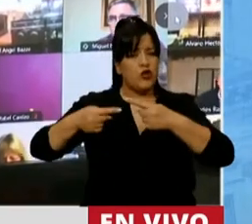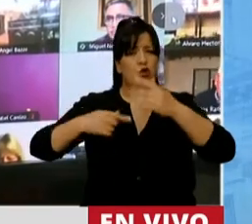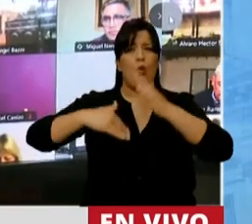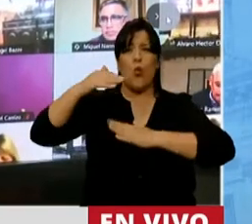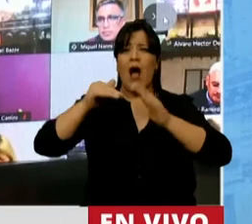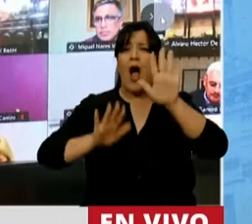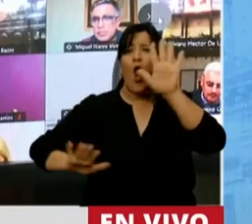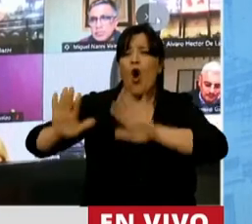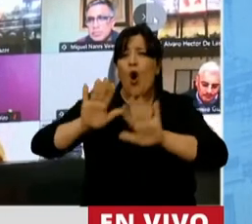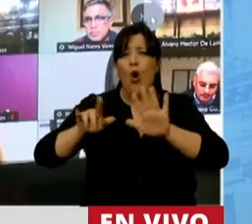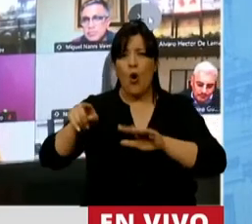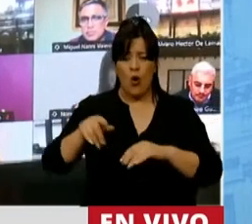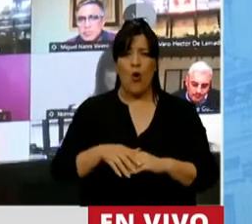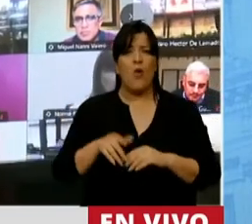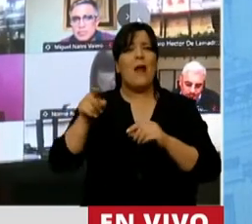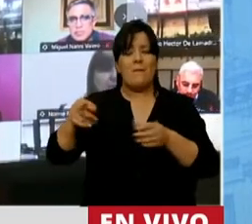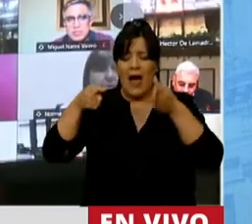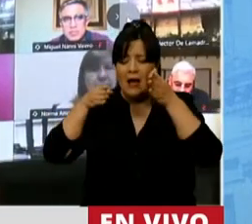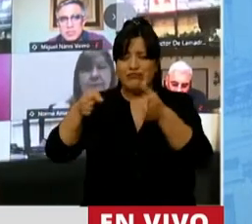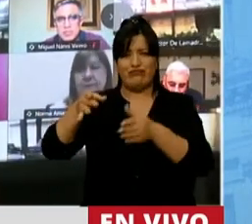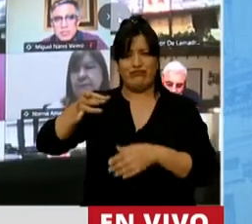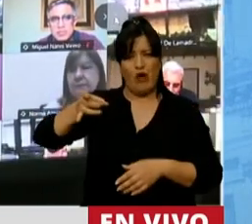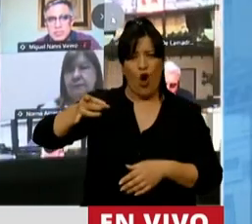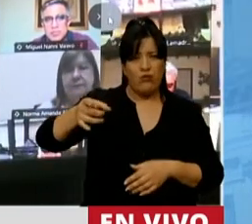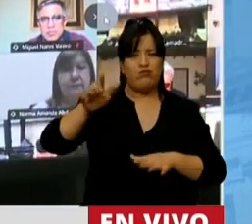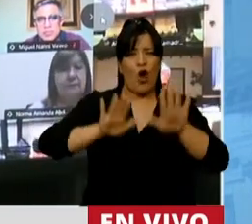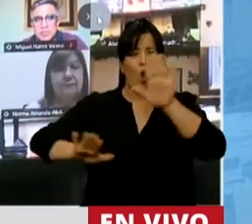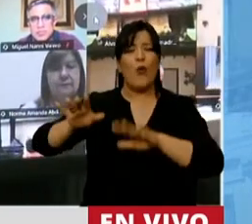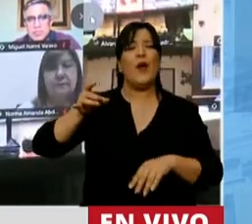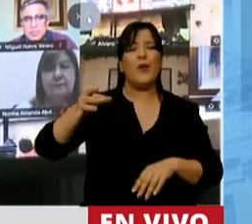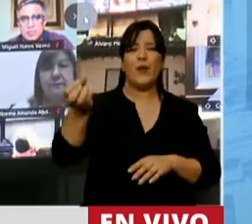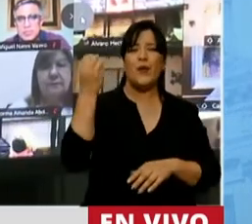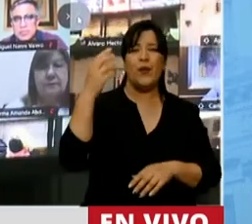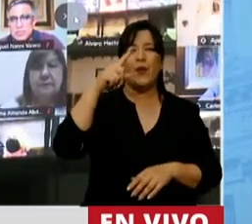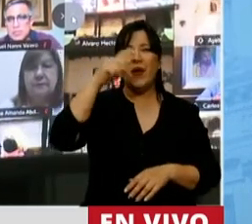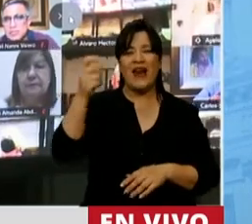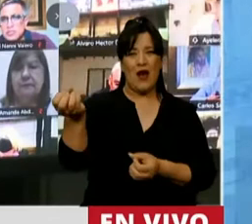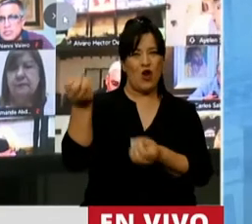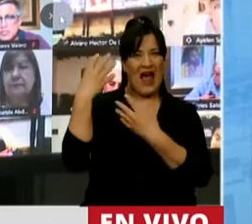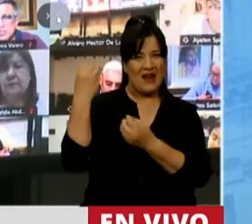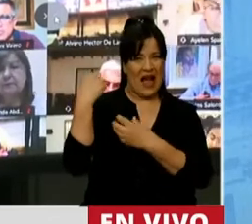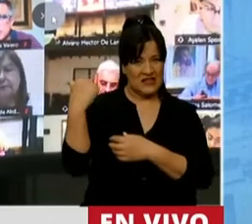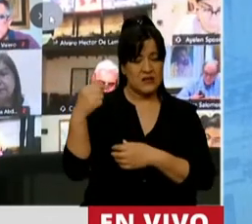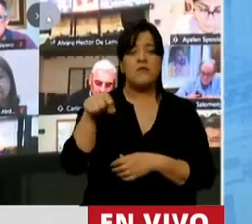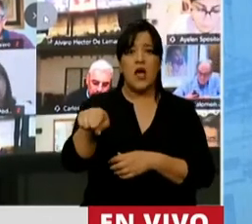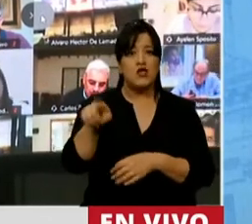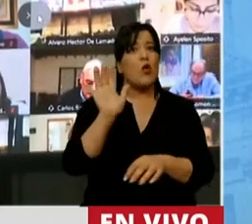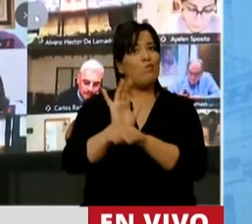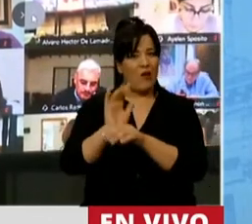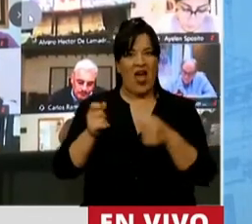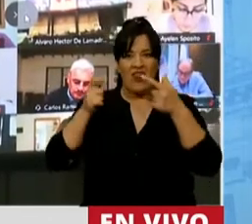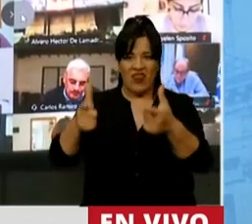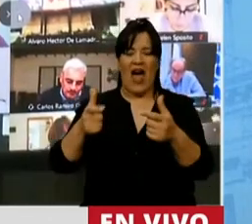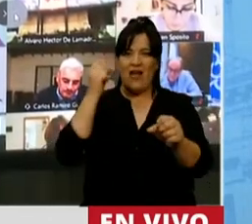que están destinadas al ferrocarril, a las obras del verano a carga. Esto significa para nosotros trabajo,